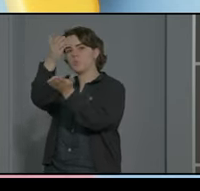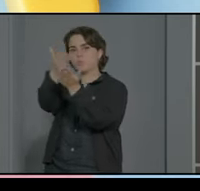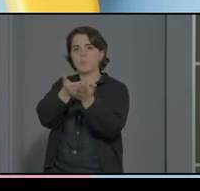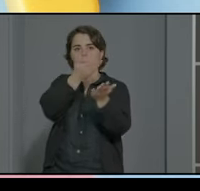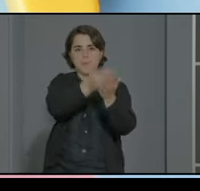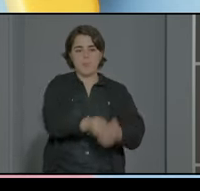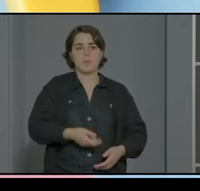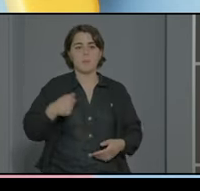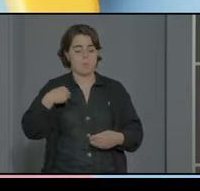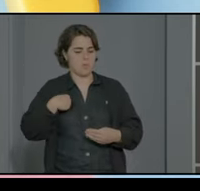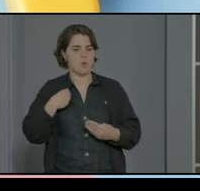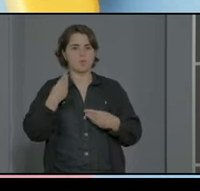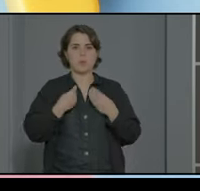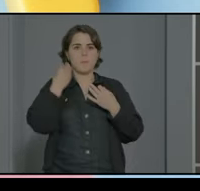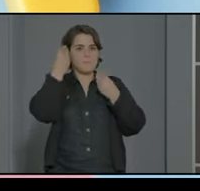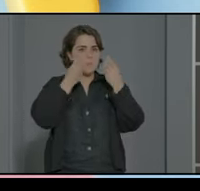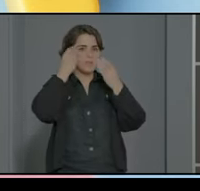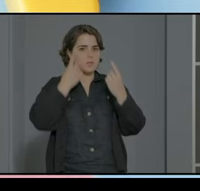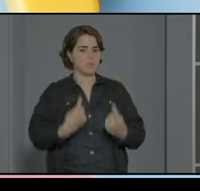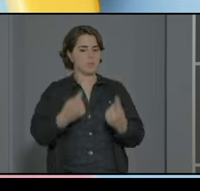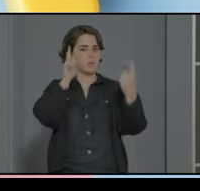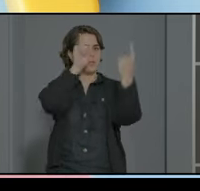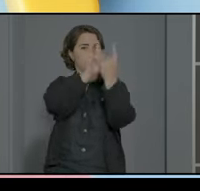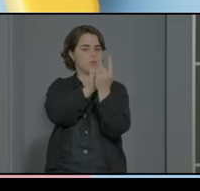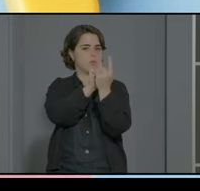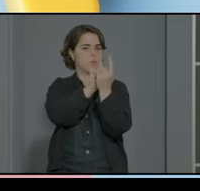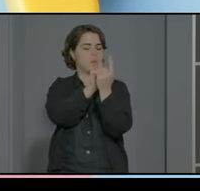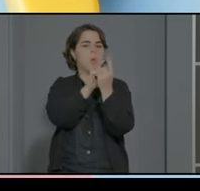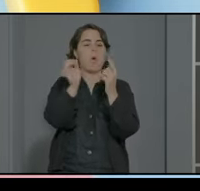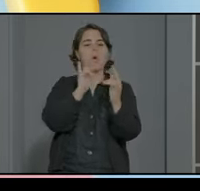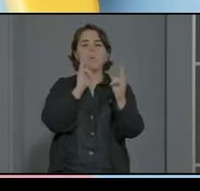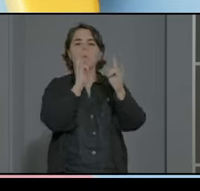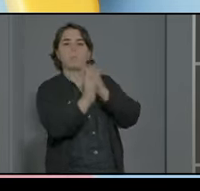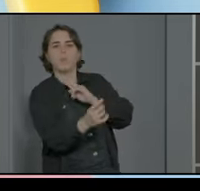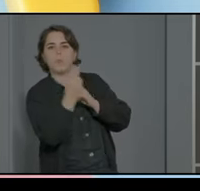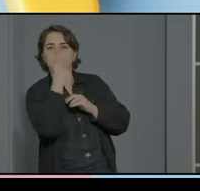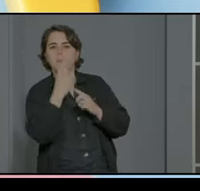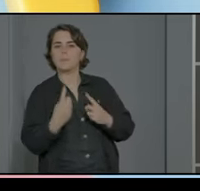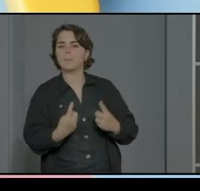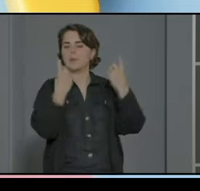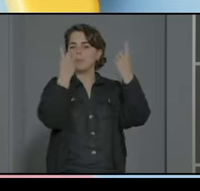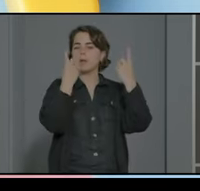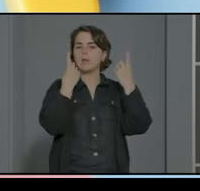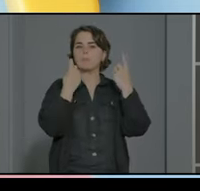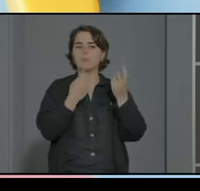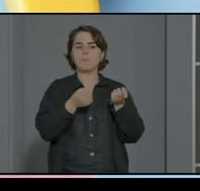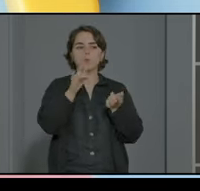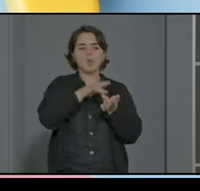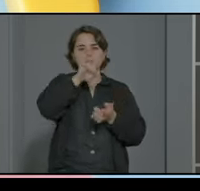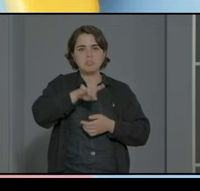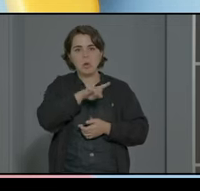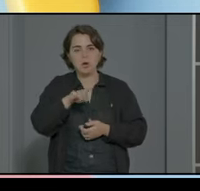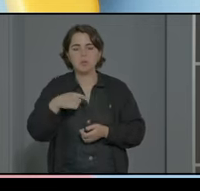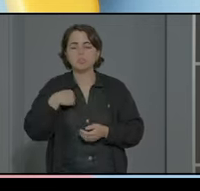caso yo pienso que ese primer encuentro se llama telefónica esa primera visita vaya a estar o no creo que